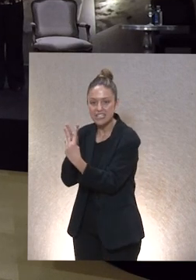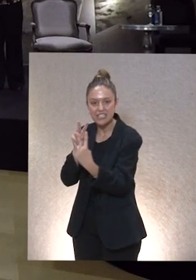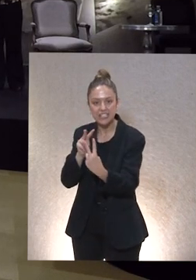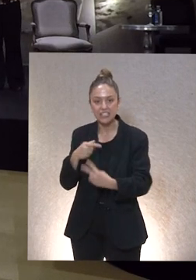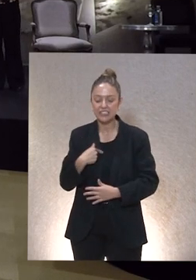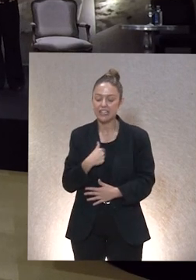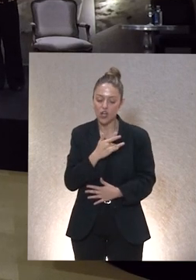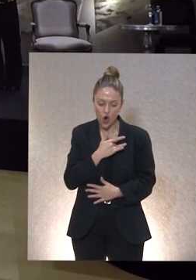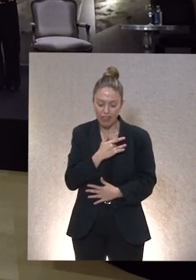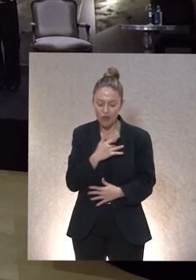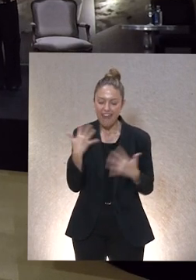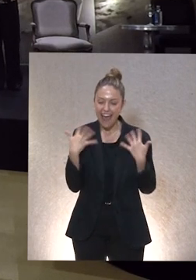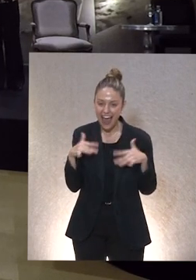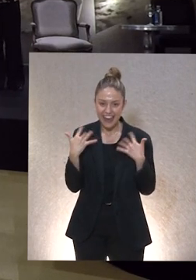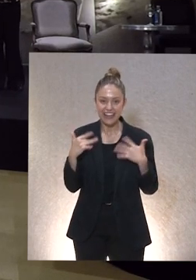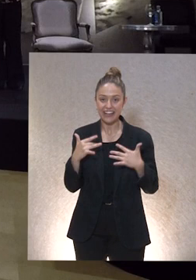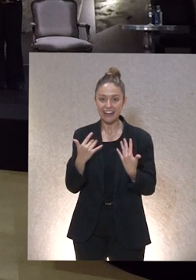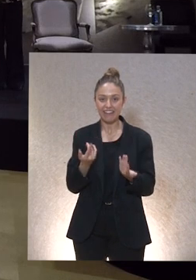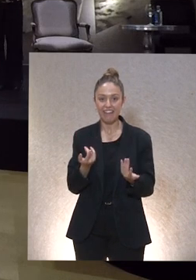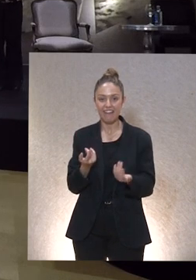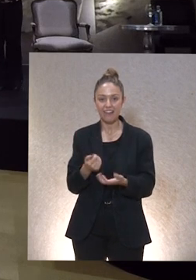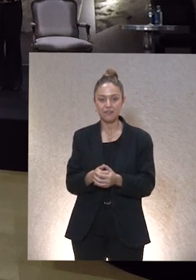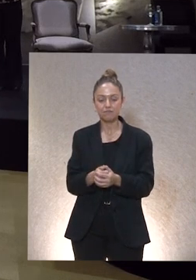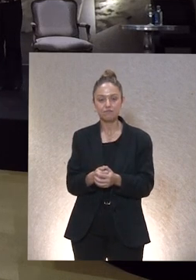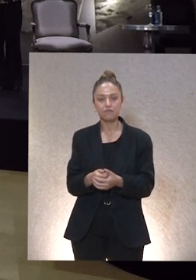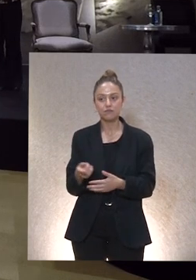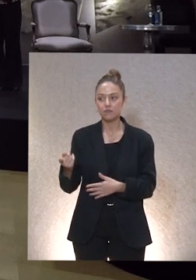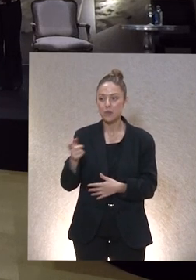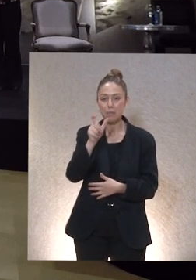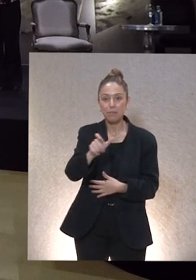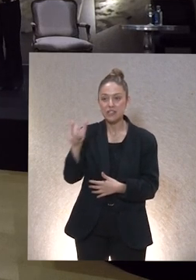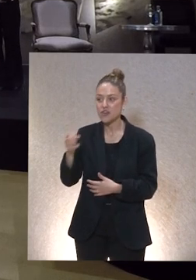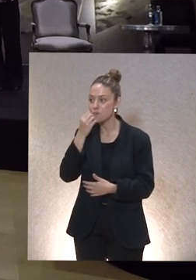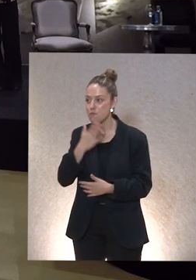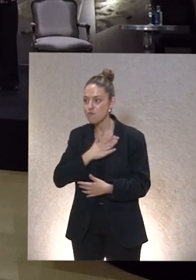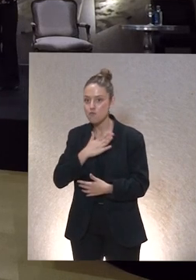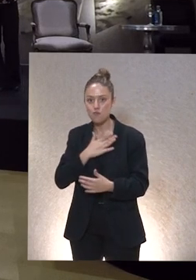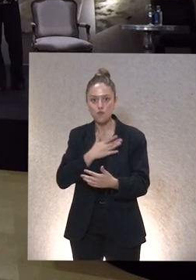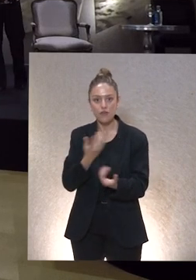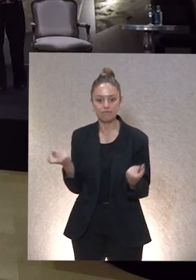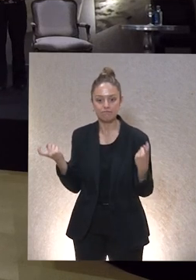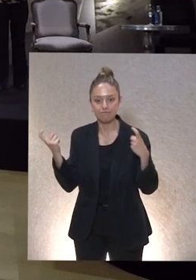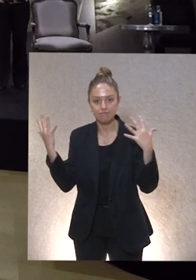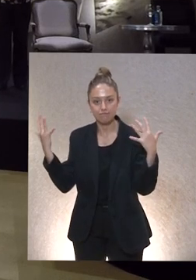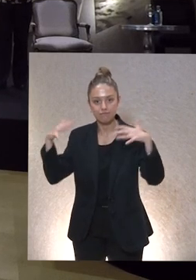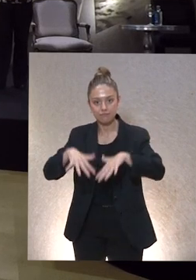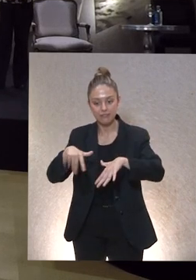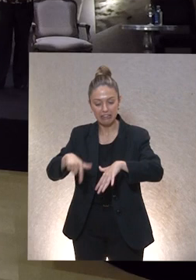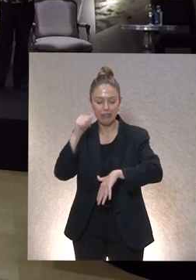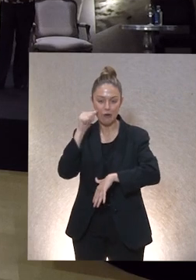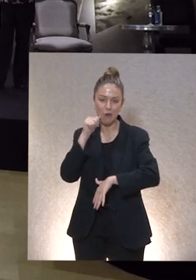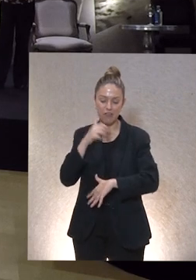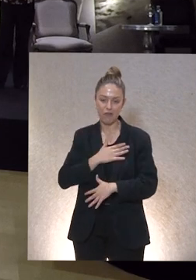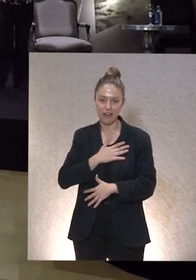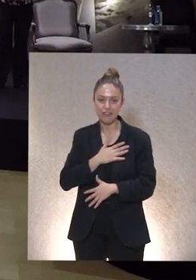de corazón mucha alegría encontrarnos con tantas buenas personas aquí en nuestro querido Oviedo. Y sobre todo,